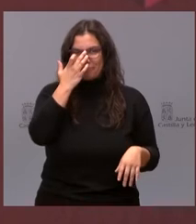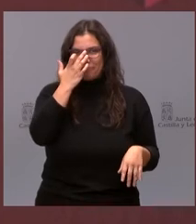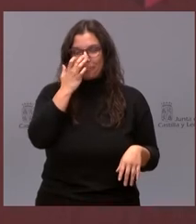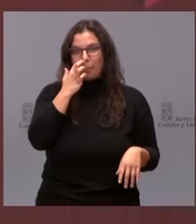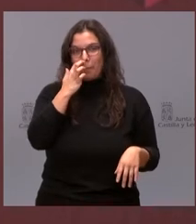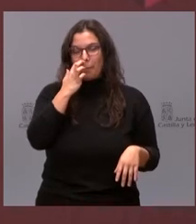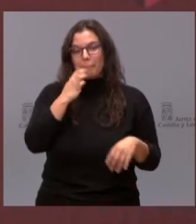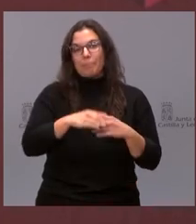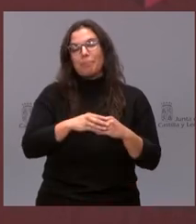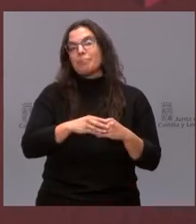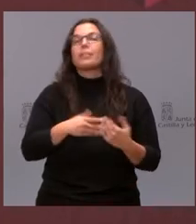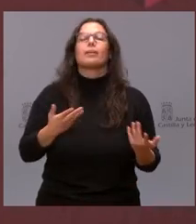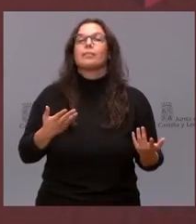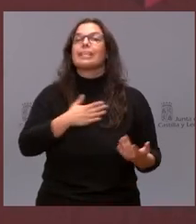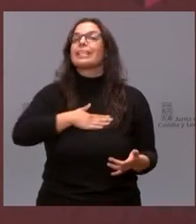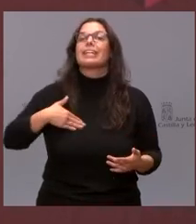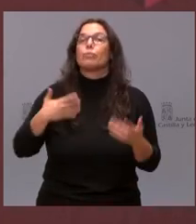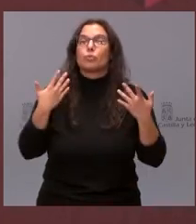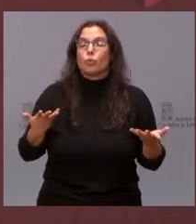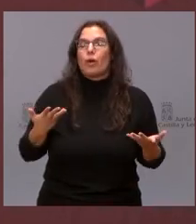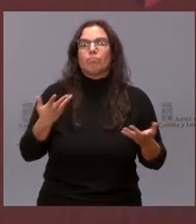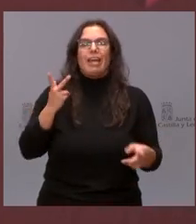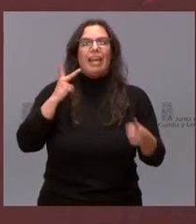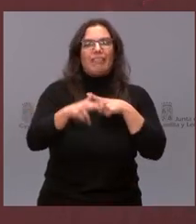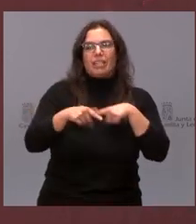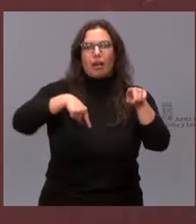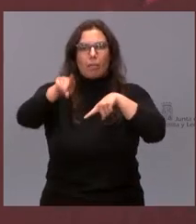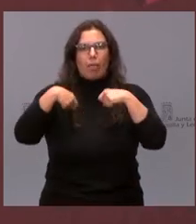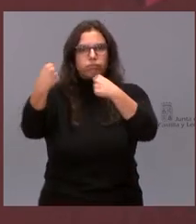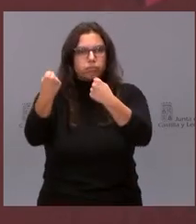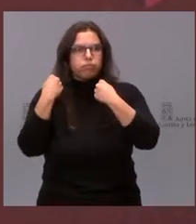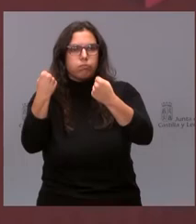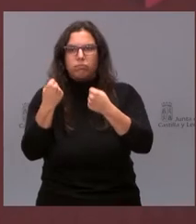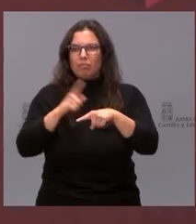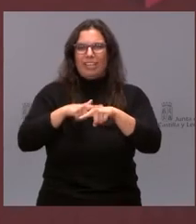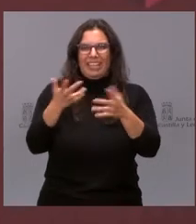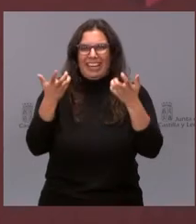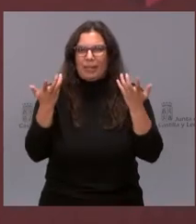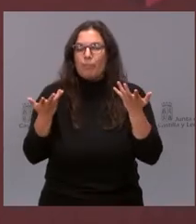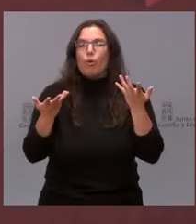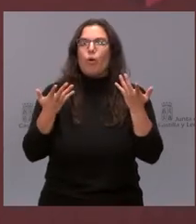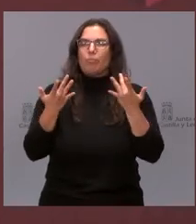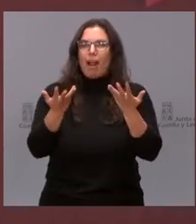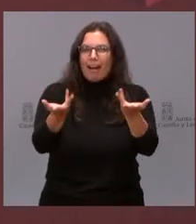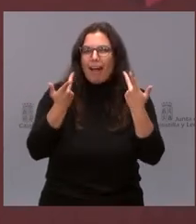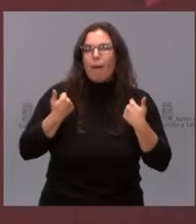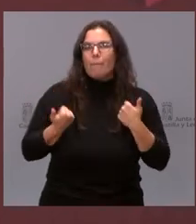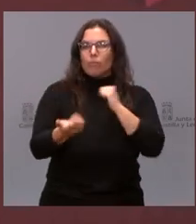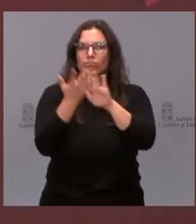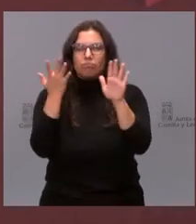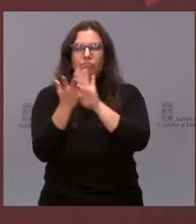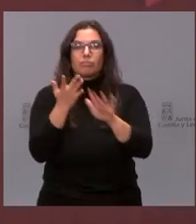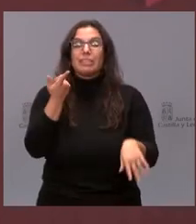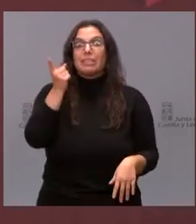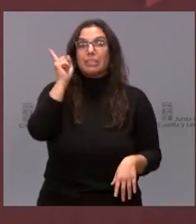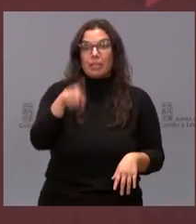Lo que buscamos es ahorro en los desplazamientos, ahorro de tiempo y vamos a hacerlo también sin coste